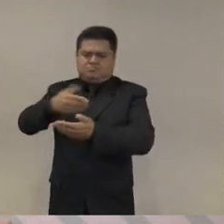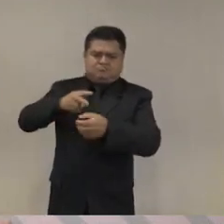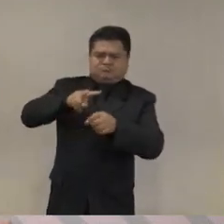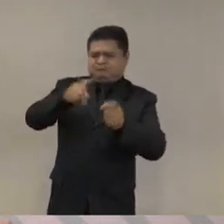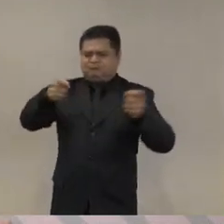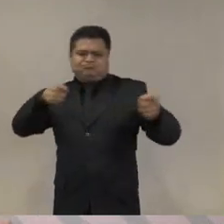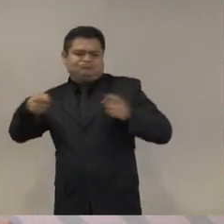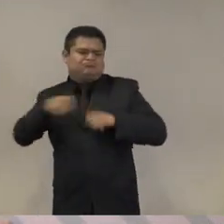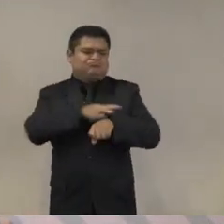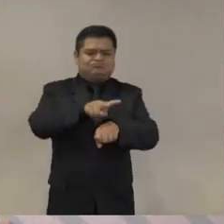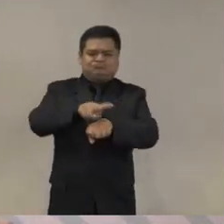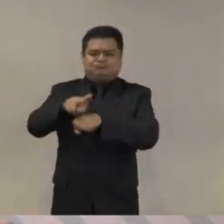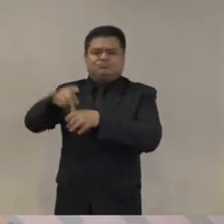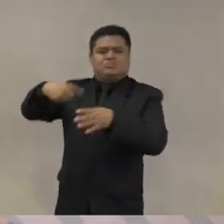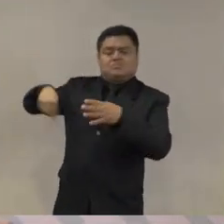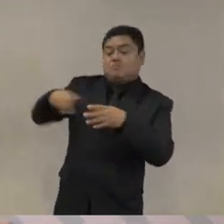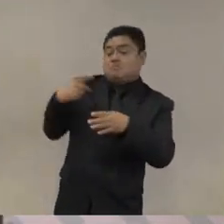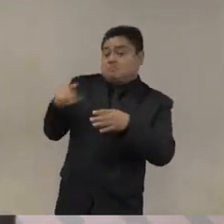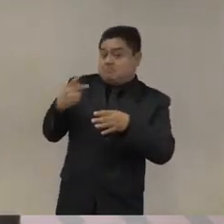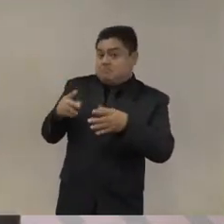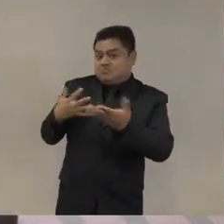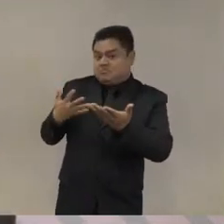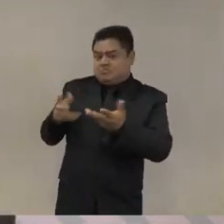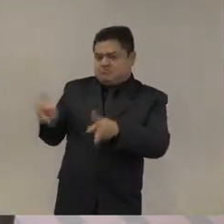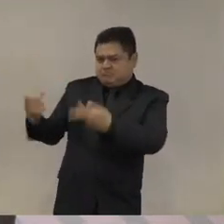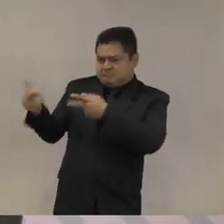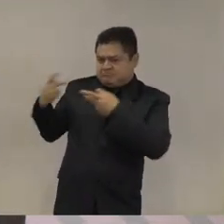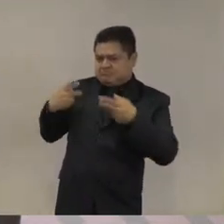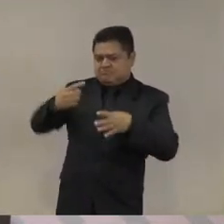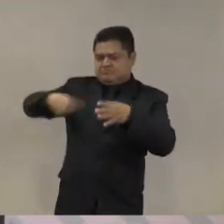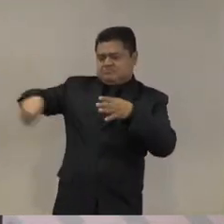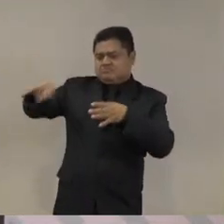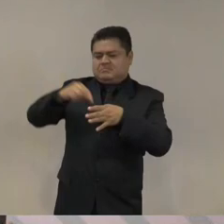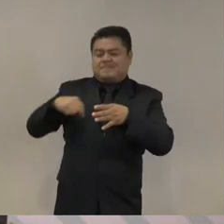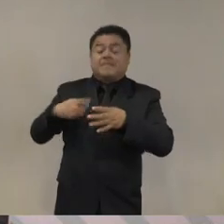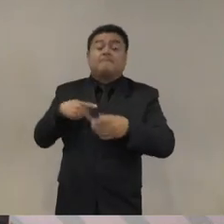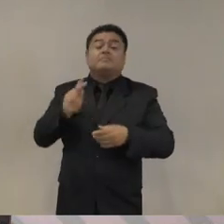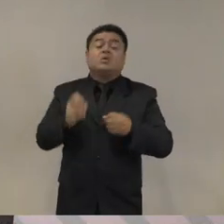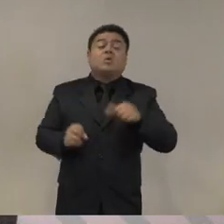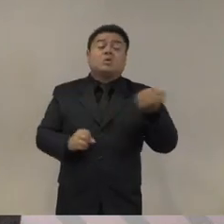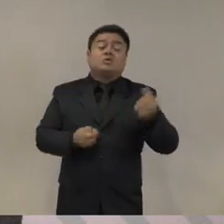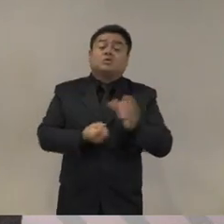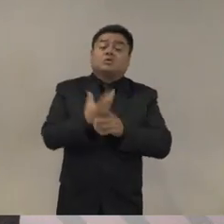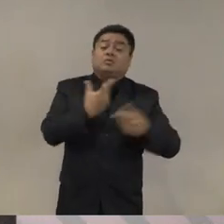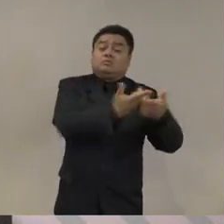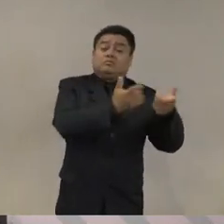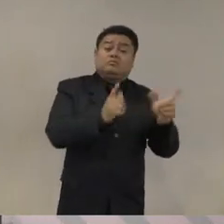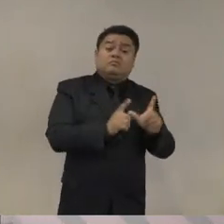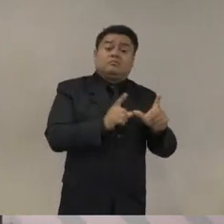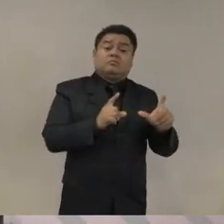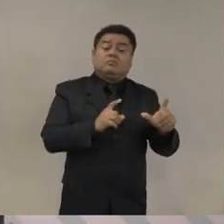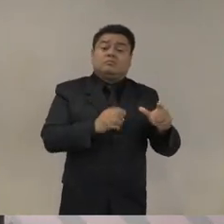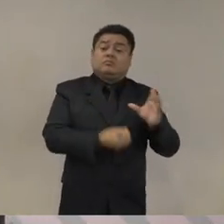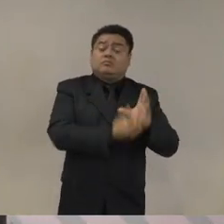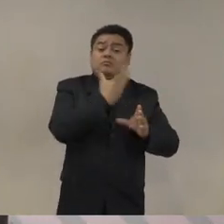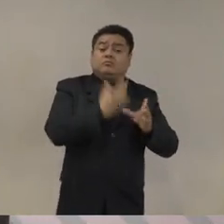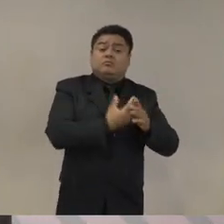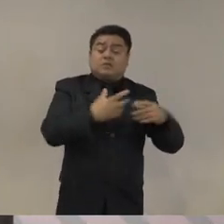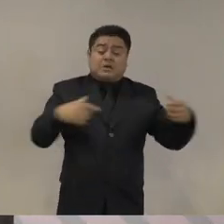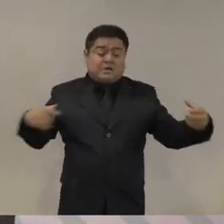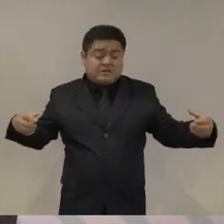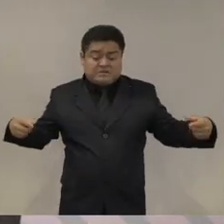para que no afectara su negocio por decir una manera y llega la irrupción de nuevos grupos en una economía debilitada